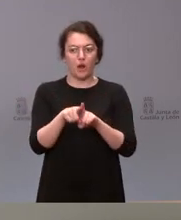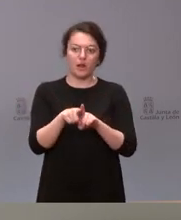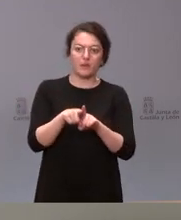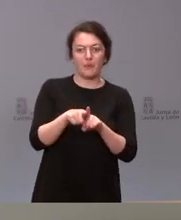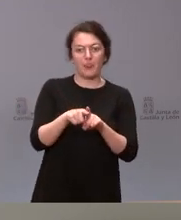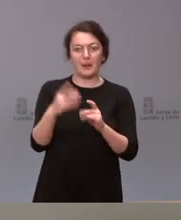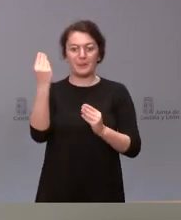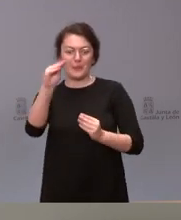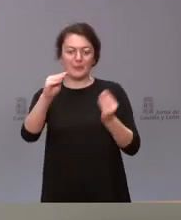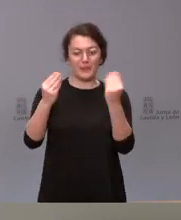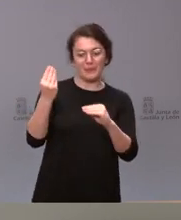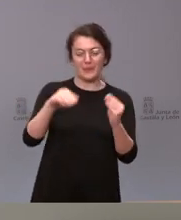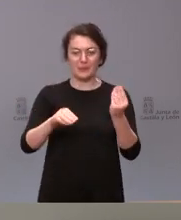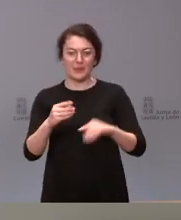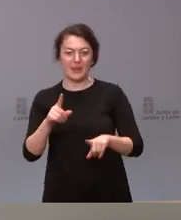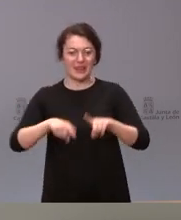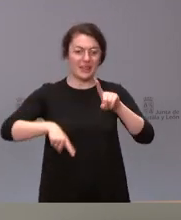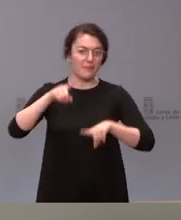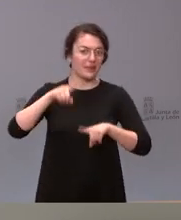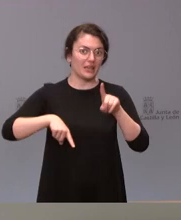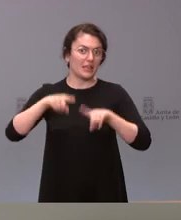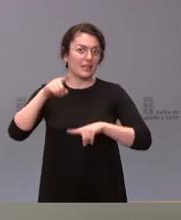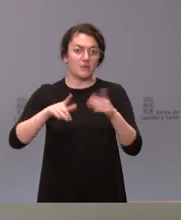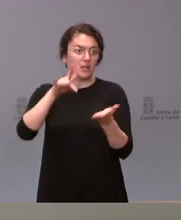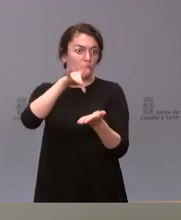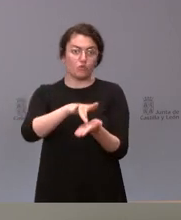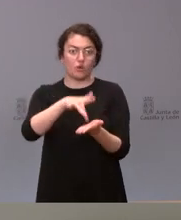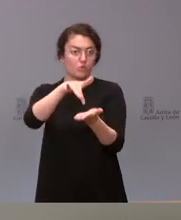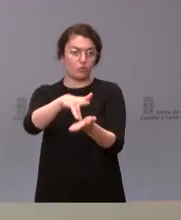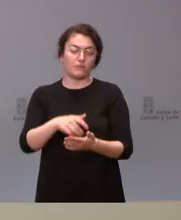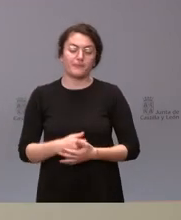función de la periodicidad y del conocimiento y del detalle de las mismas